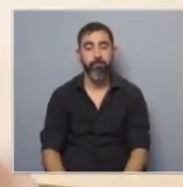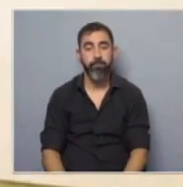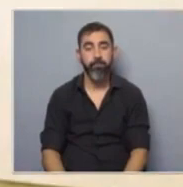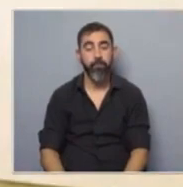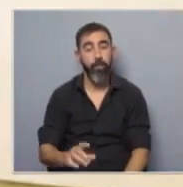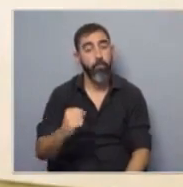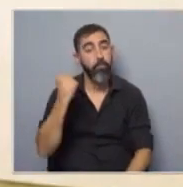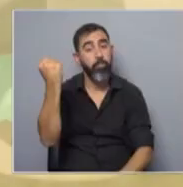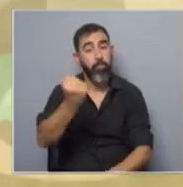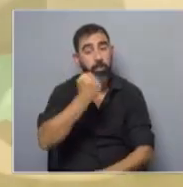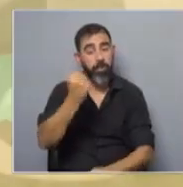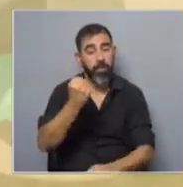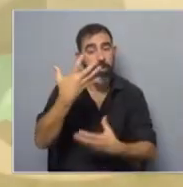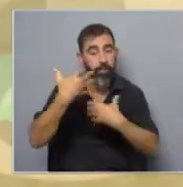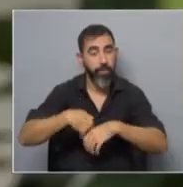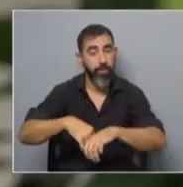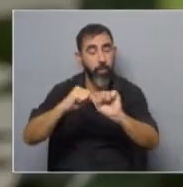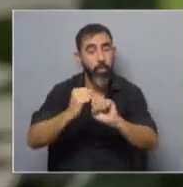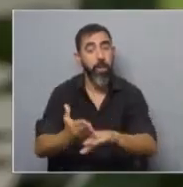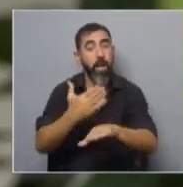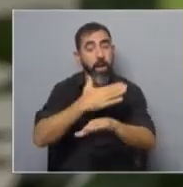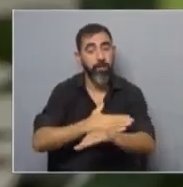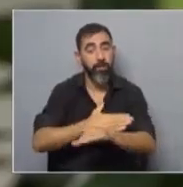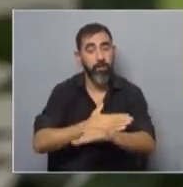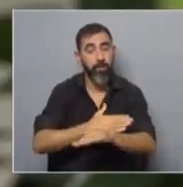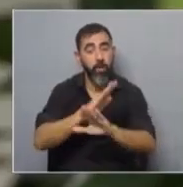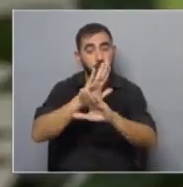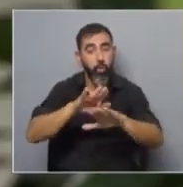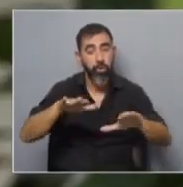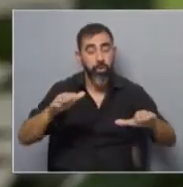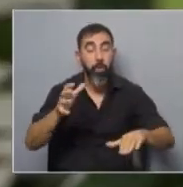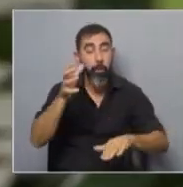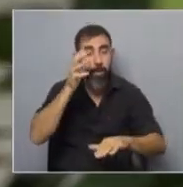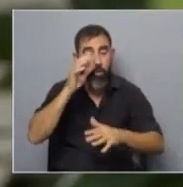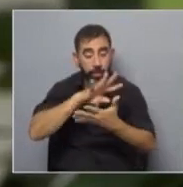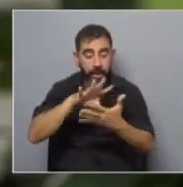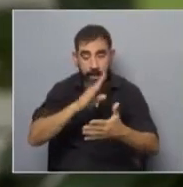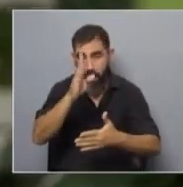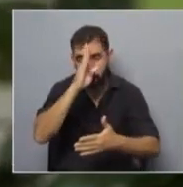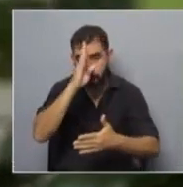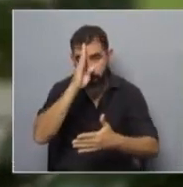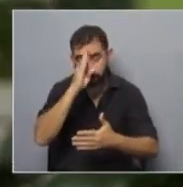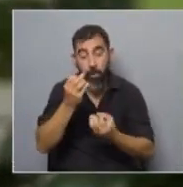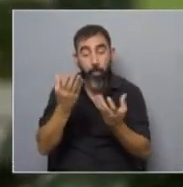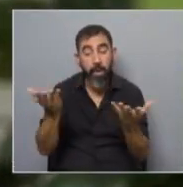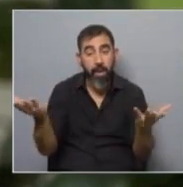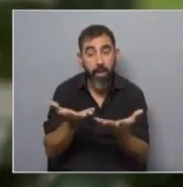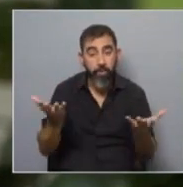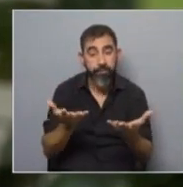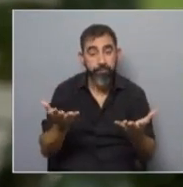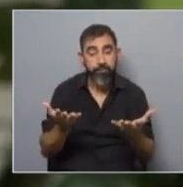Es muy importante que podamos detectar tempranamente identificar a los niños que están en riesgo lector porque la práctica actual es